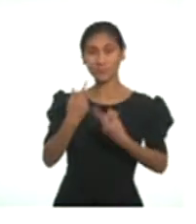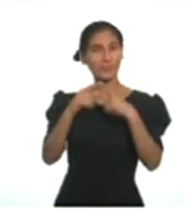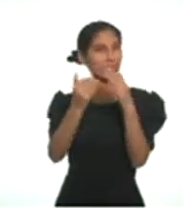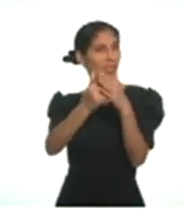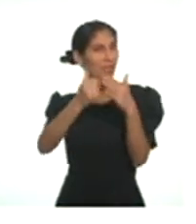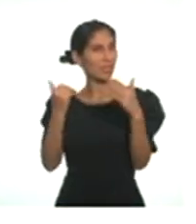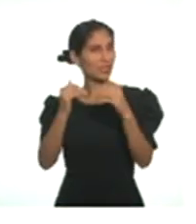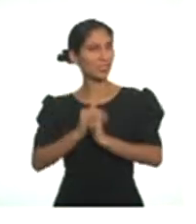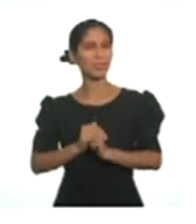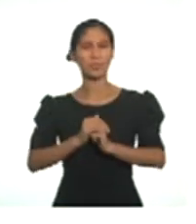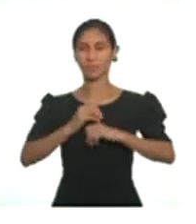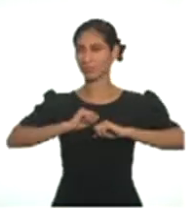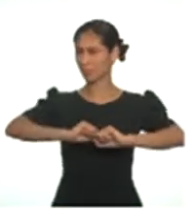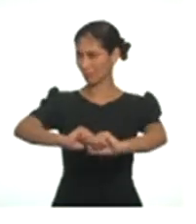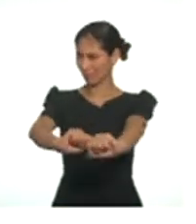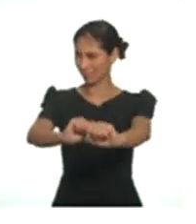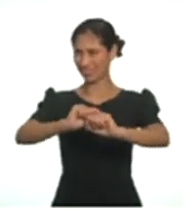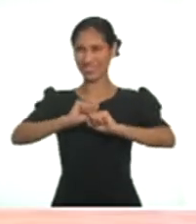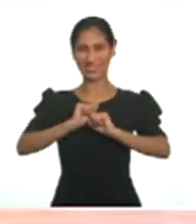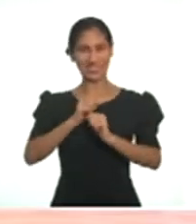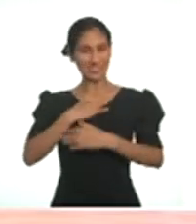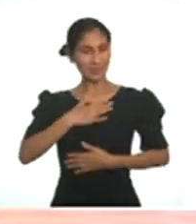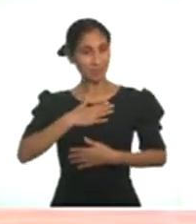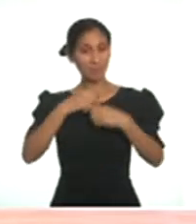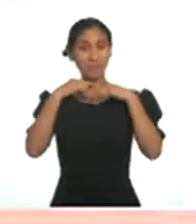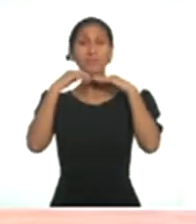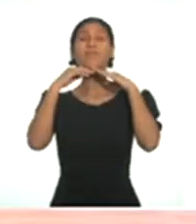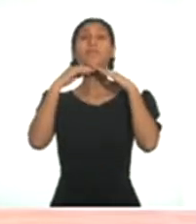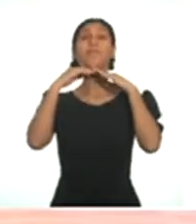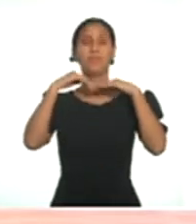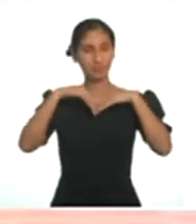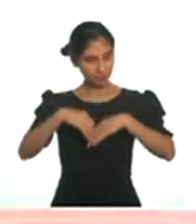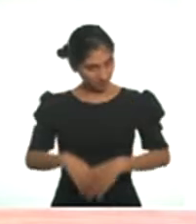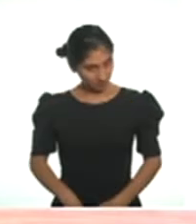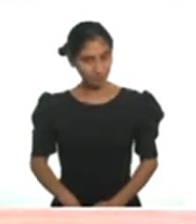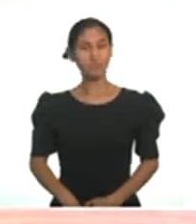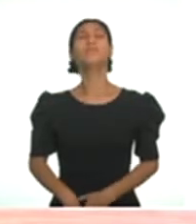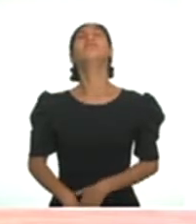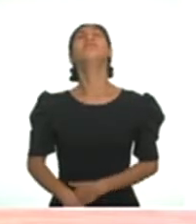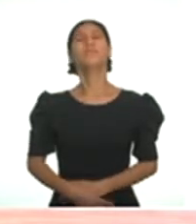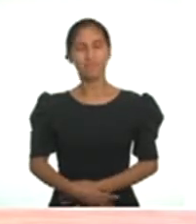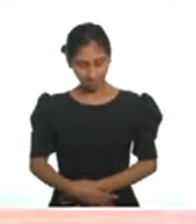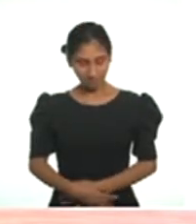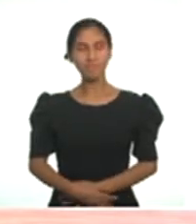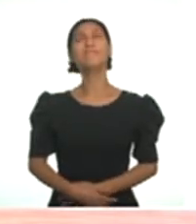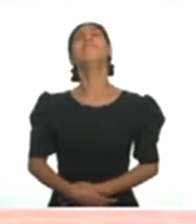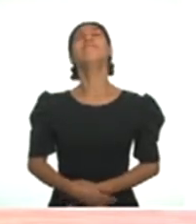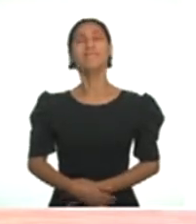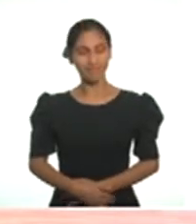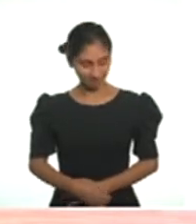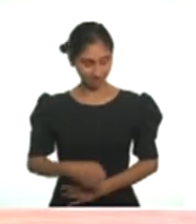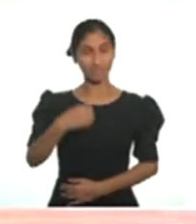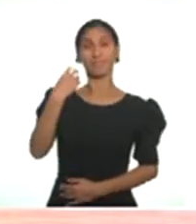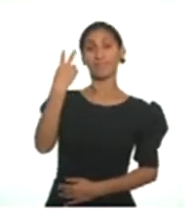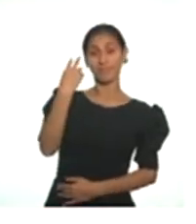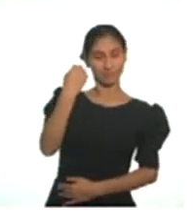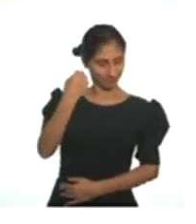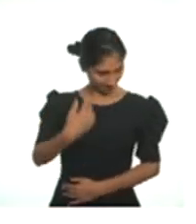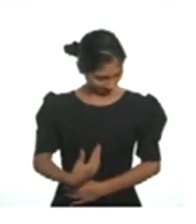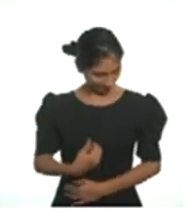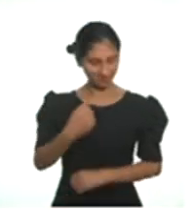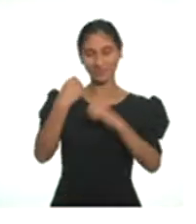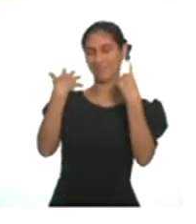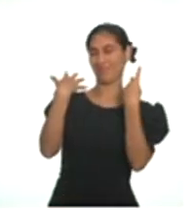Pero antes hagamos un pequeño calentamiento y muevo mi cabeza de arriba hacia abajo. 1, 2, 3, 4,